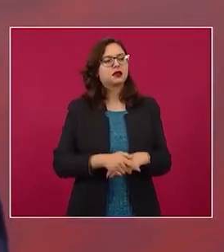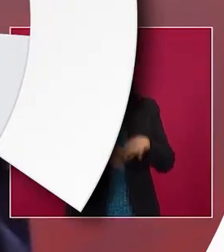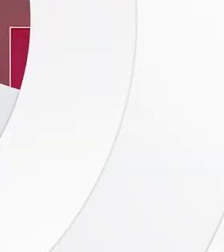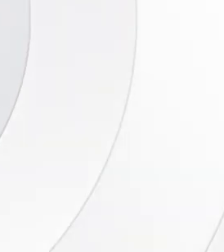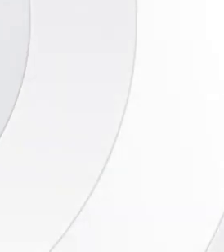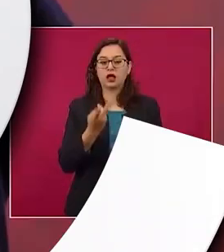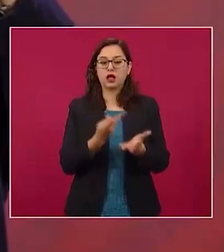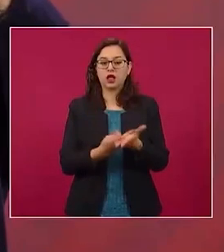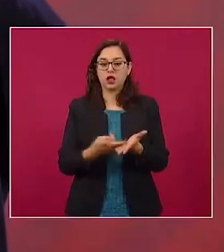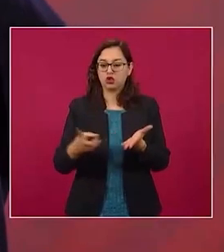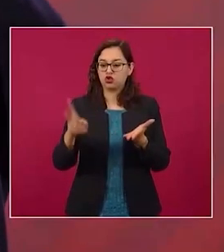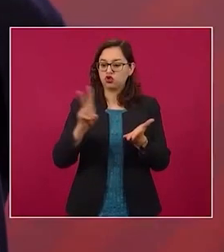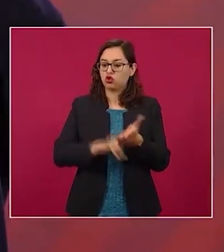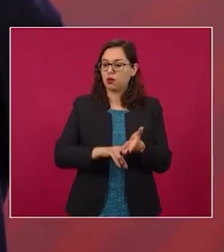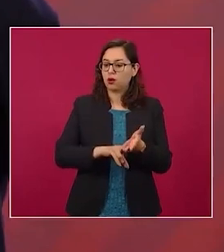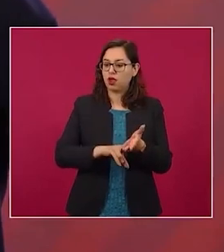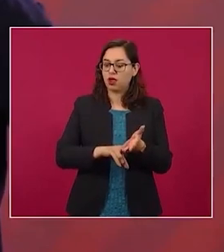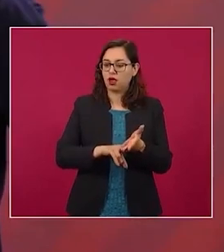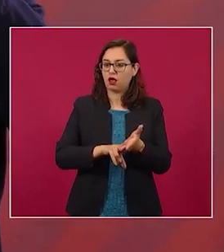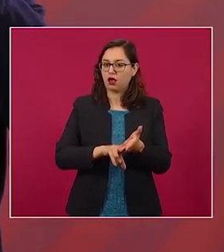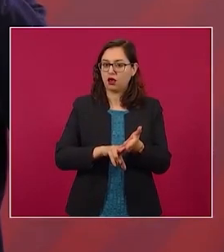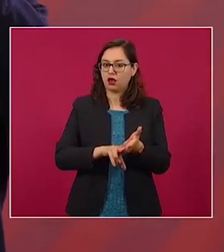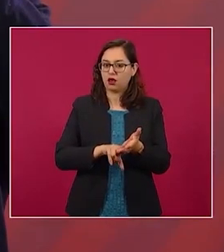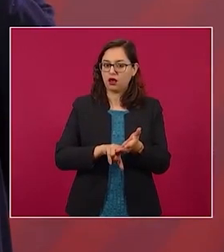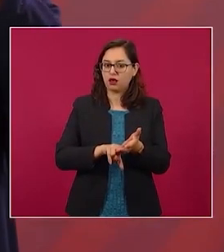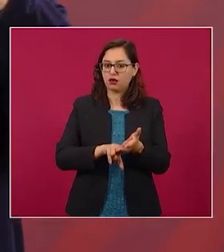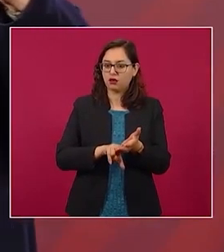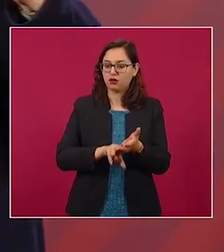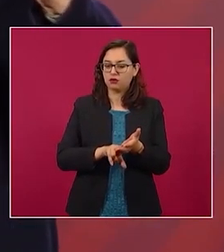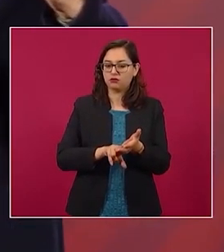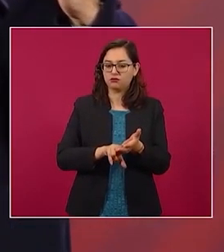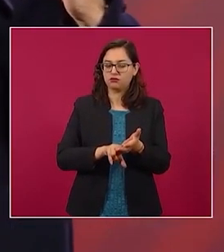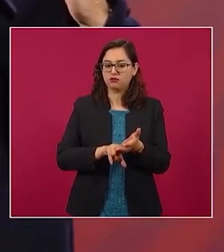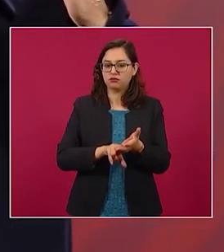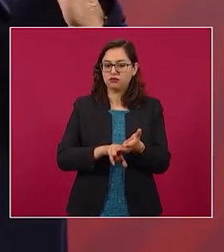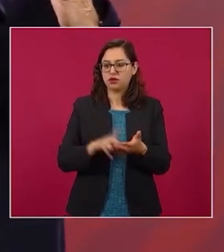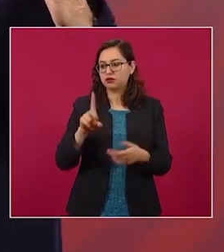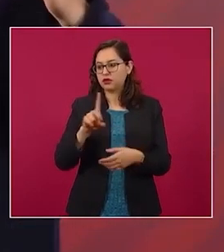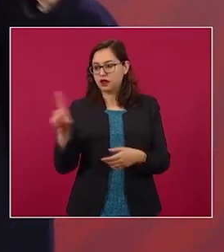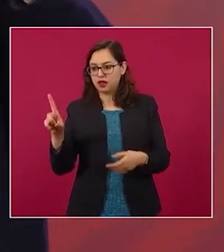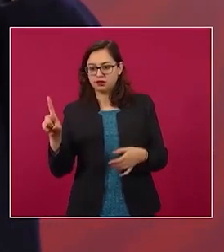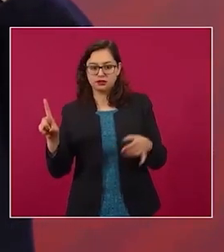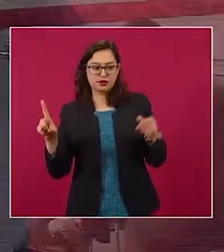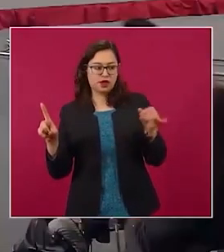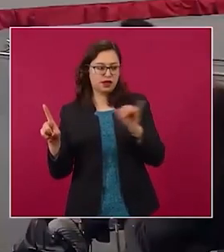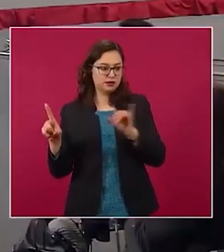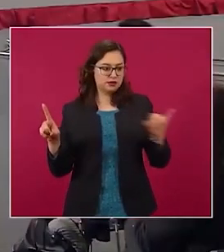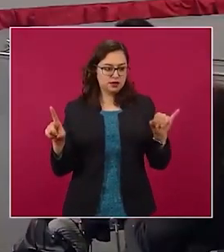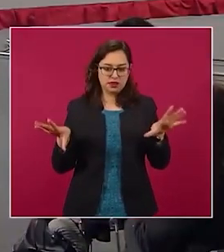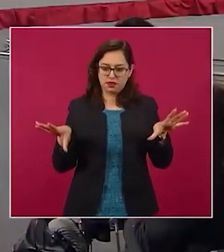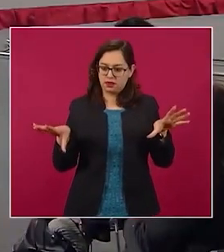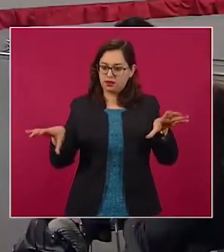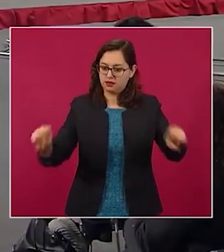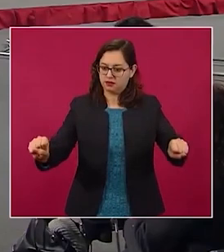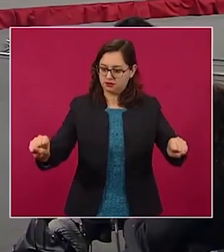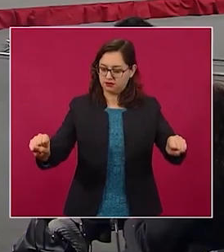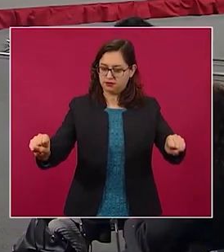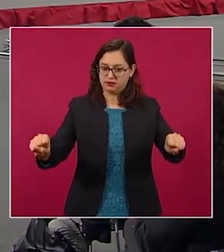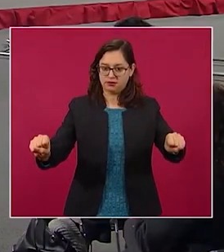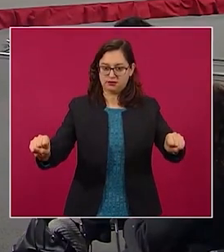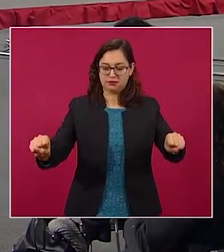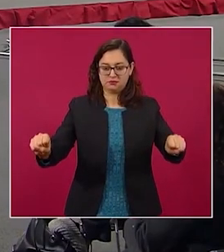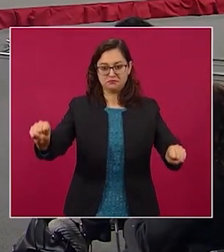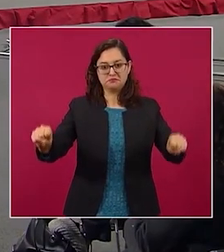en donde las cosas